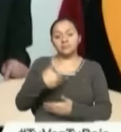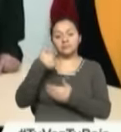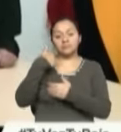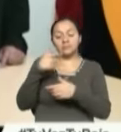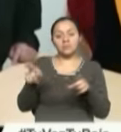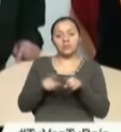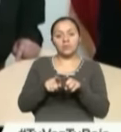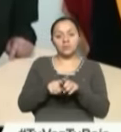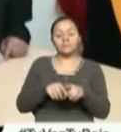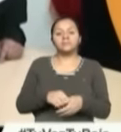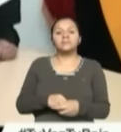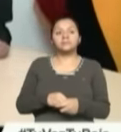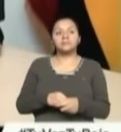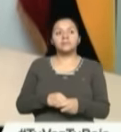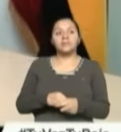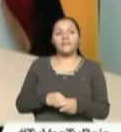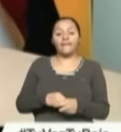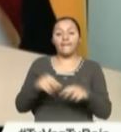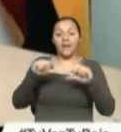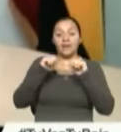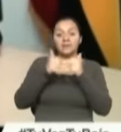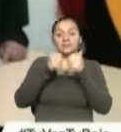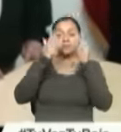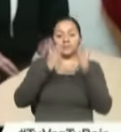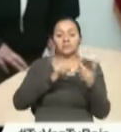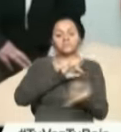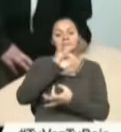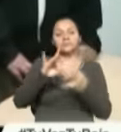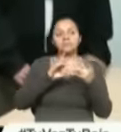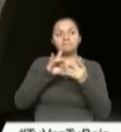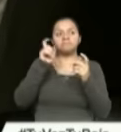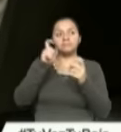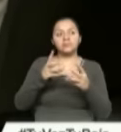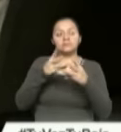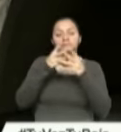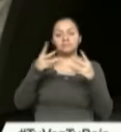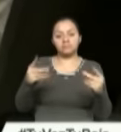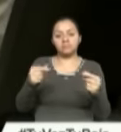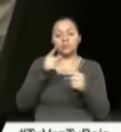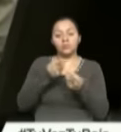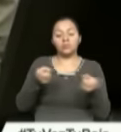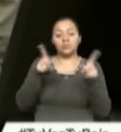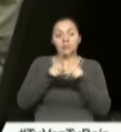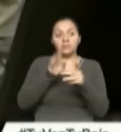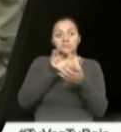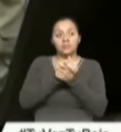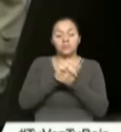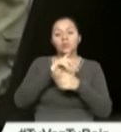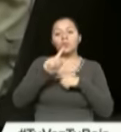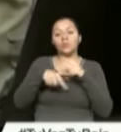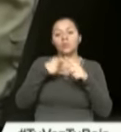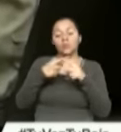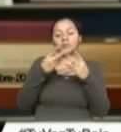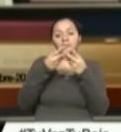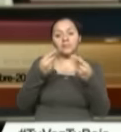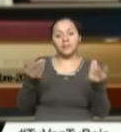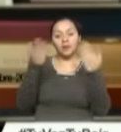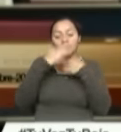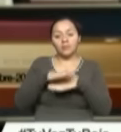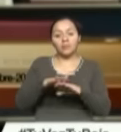Asimismo, legislador andino hizo una precisión en cuanto a la disolución de la sociedad conyugal y la liquidación de esa sociedad.